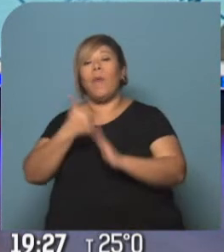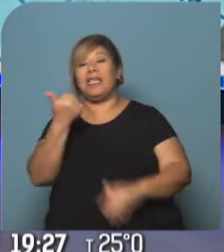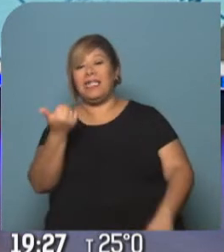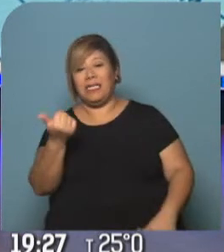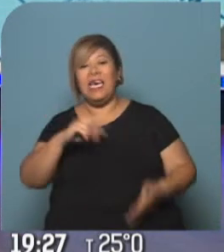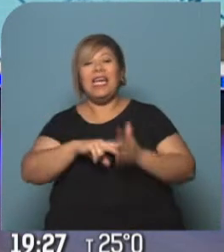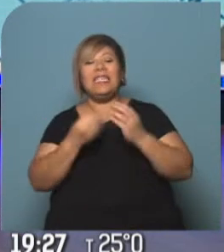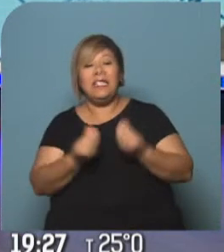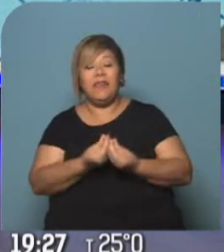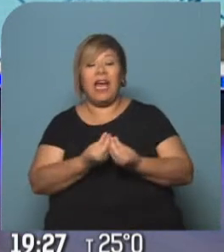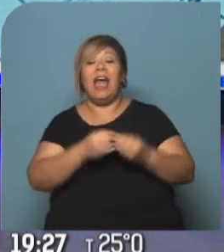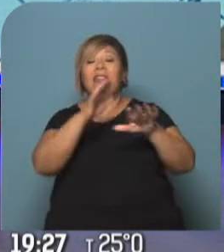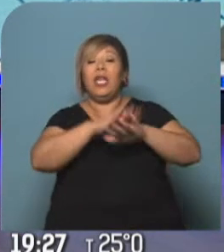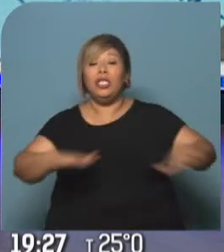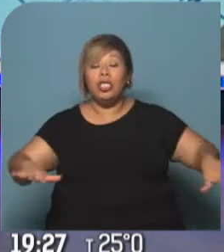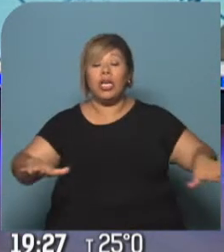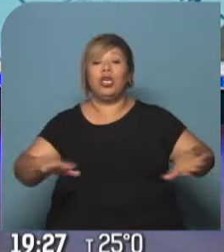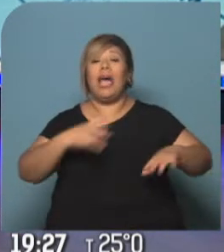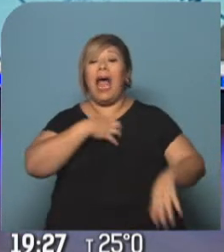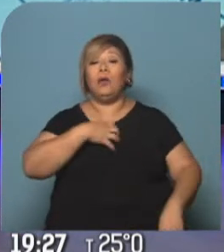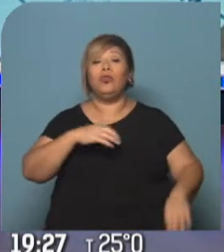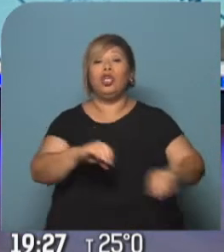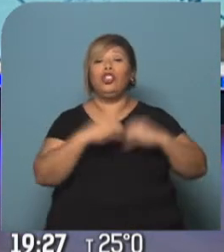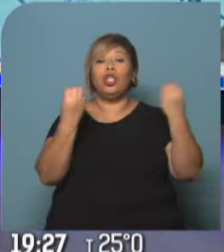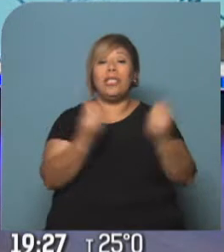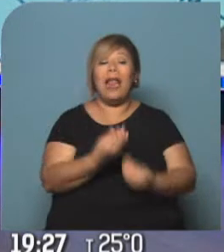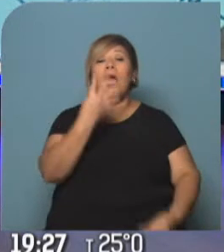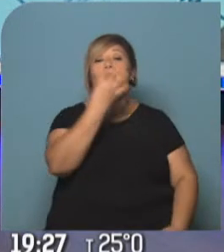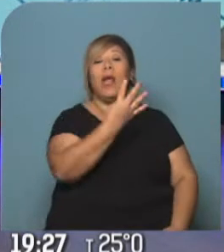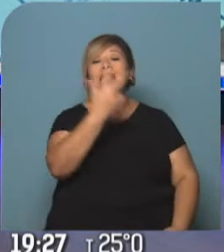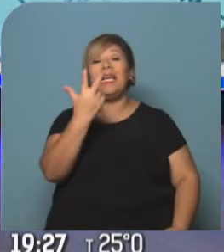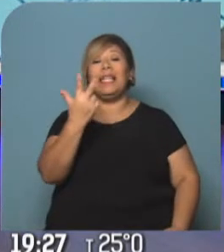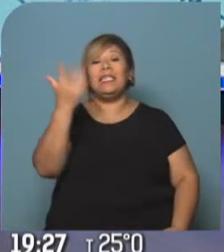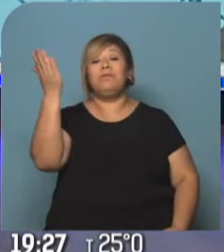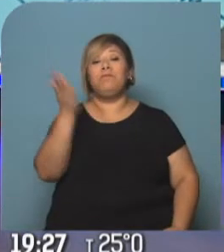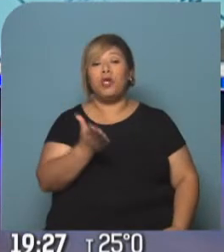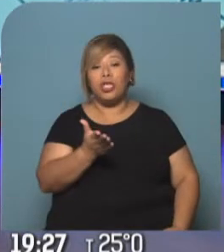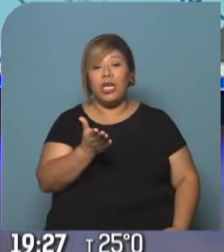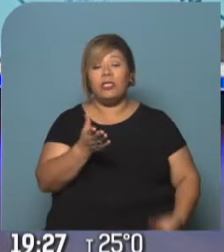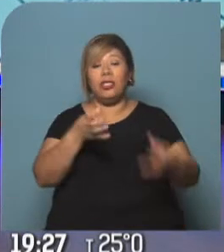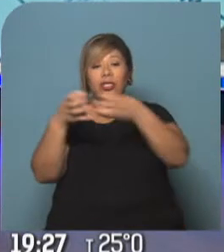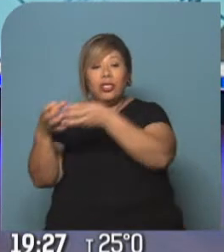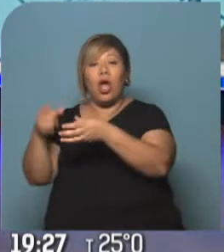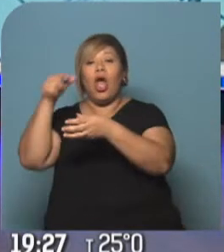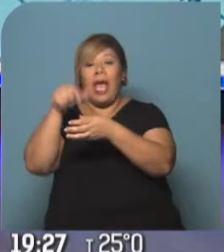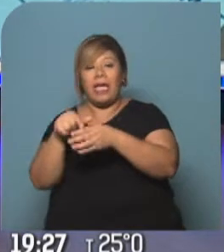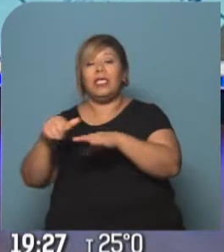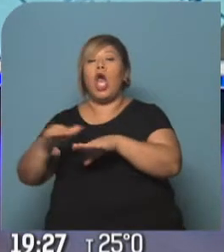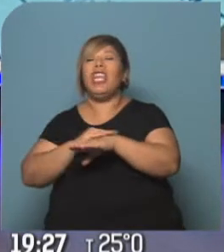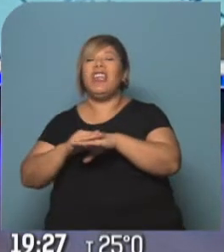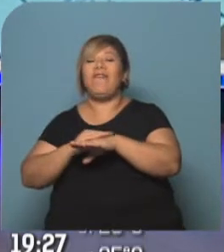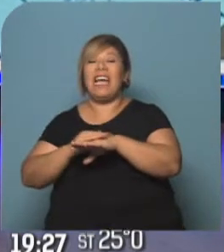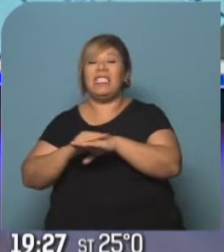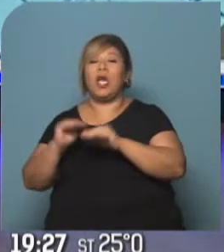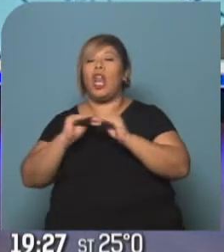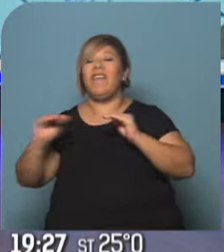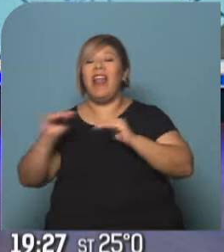43% de los alumnos se ubica en los niveles más bajos, mientras que el 57 abarca los niveles más altos. Estos fueron los